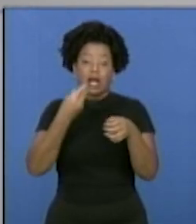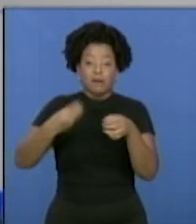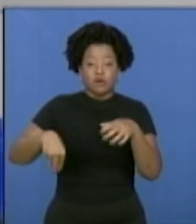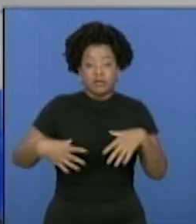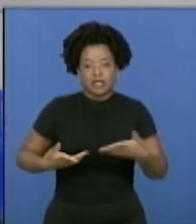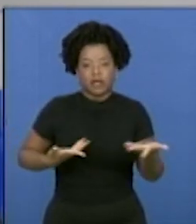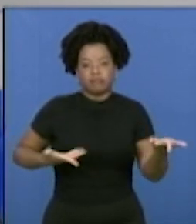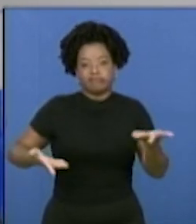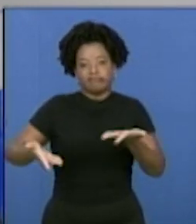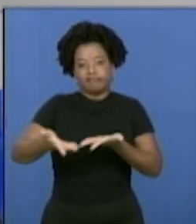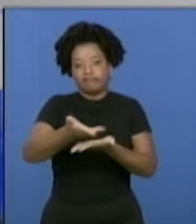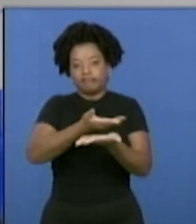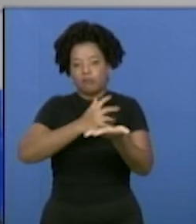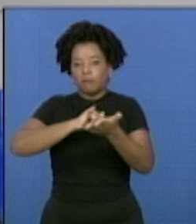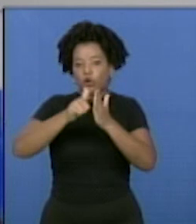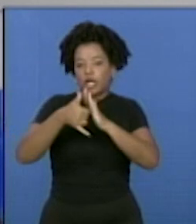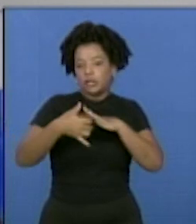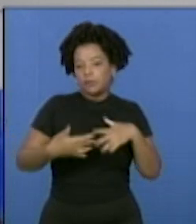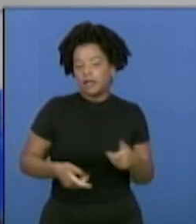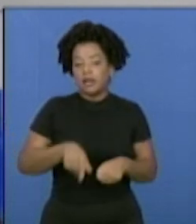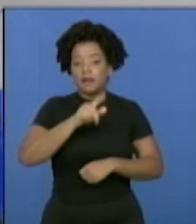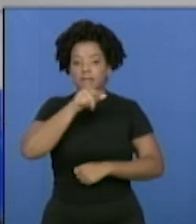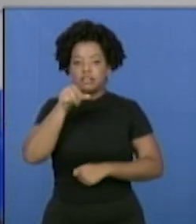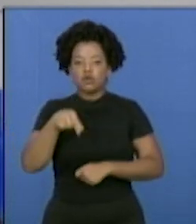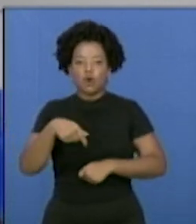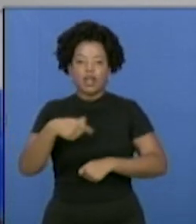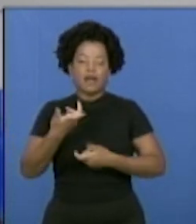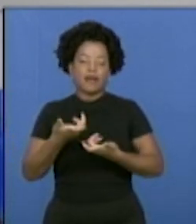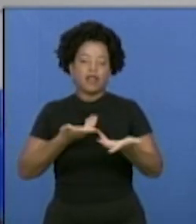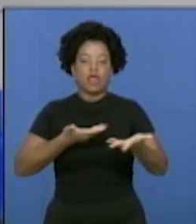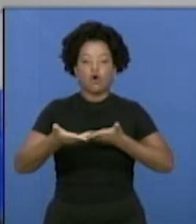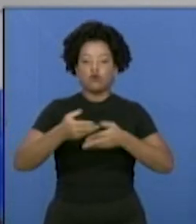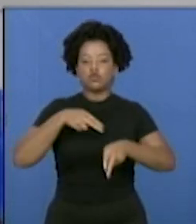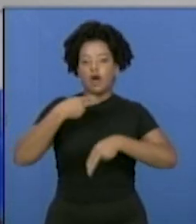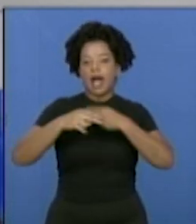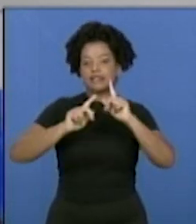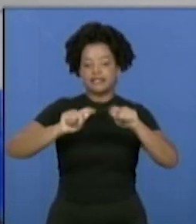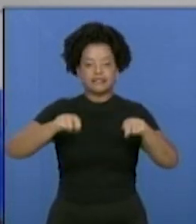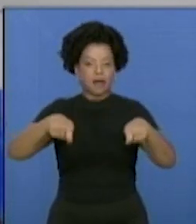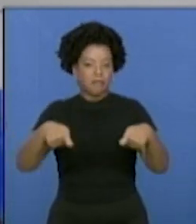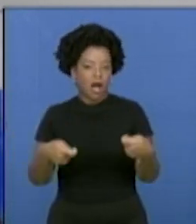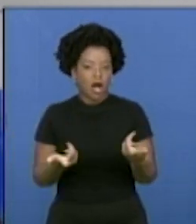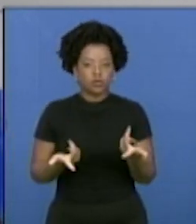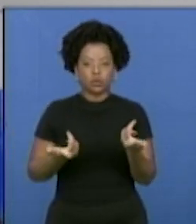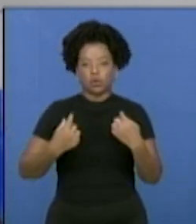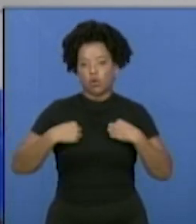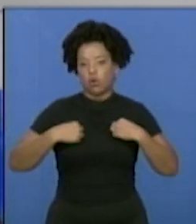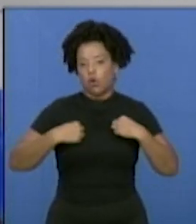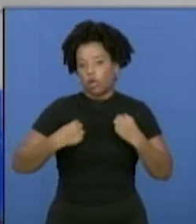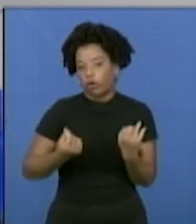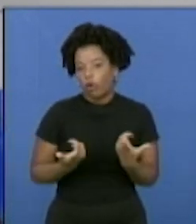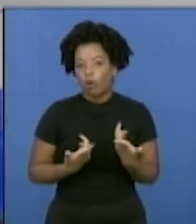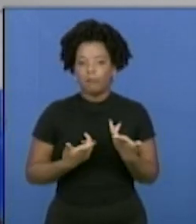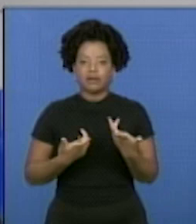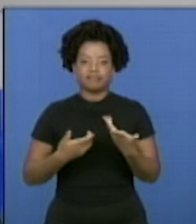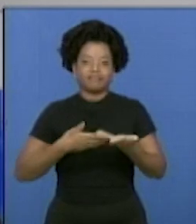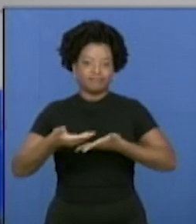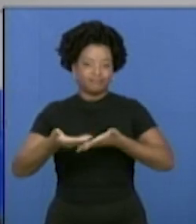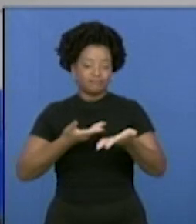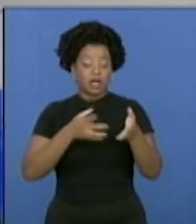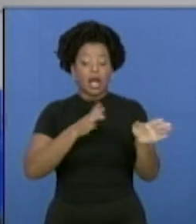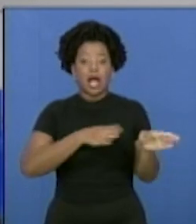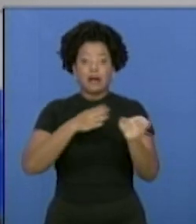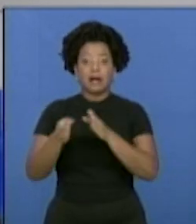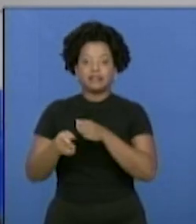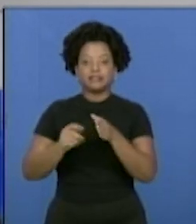calzado, confecciones deportivas, confecciones textiles, producciones de sacos de polipropileno y envases flexibles. Pretendemos además firmar